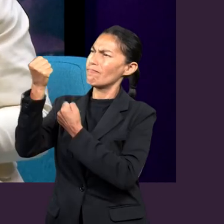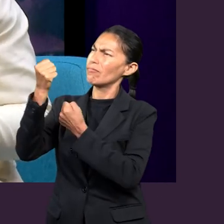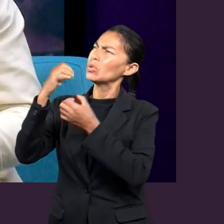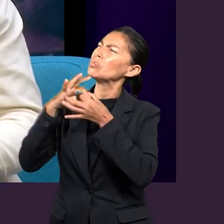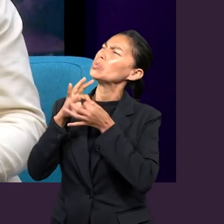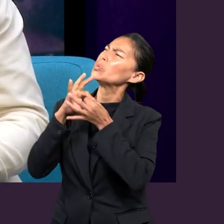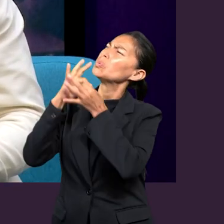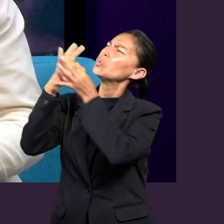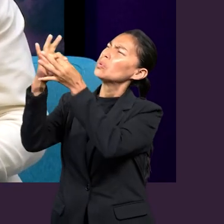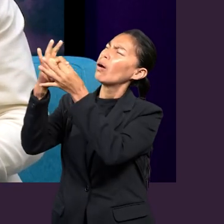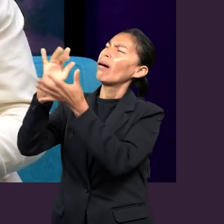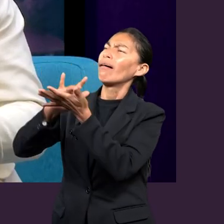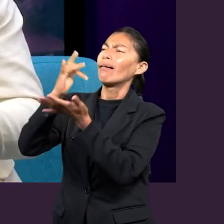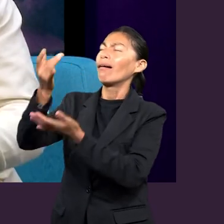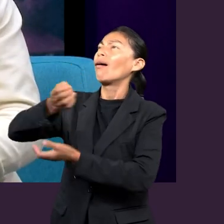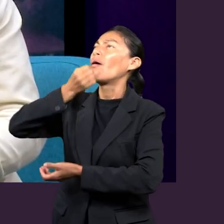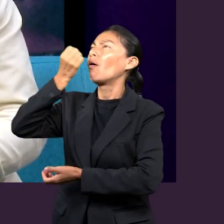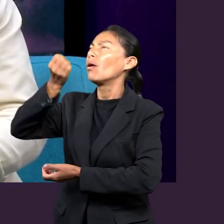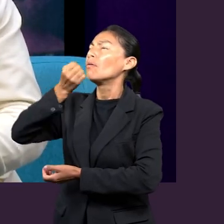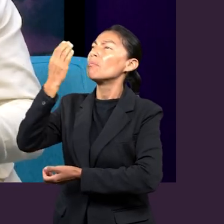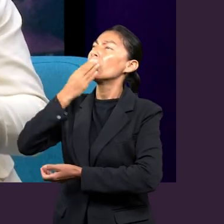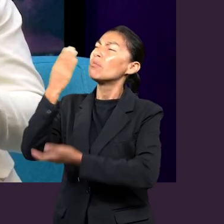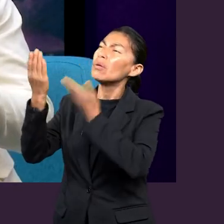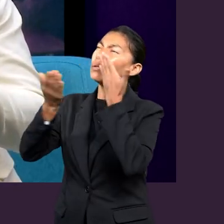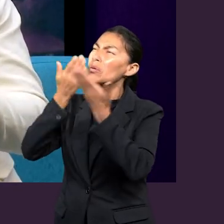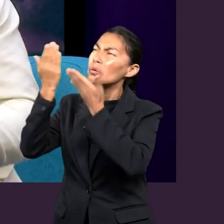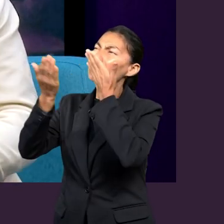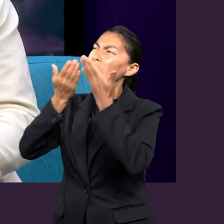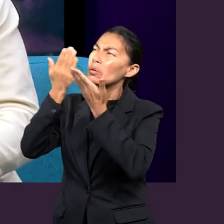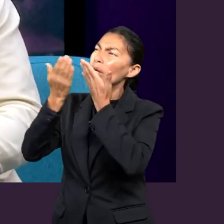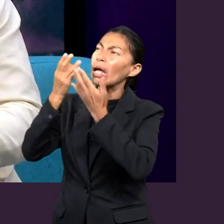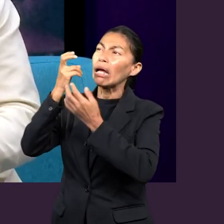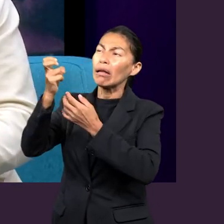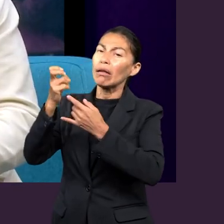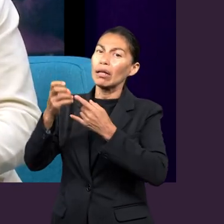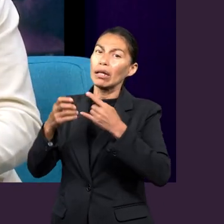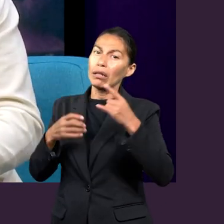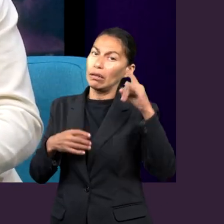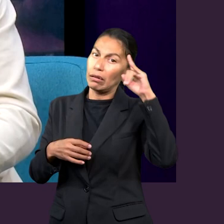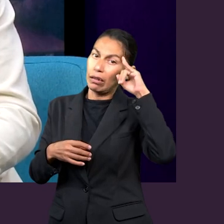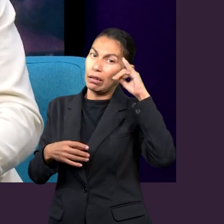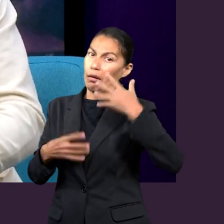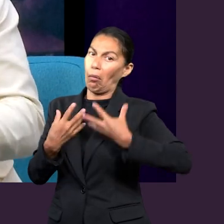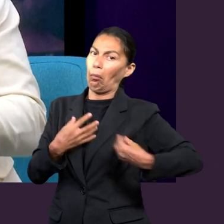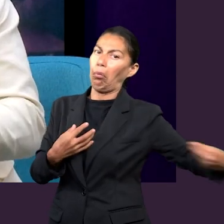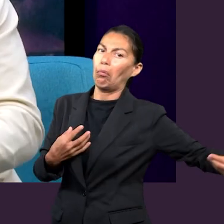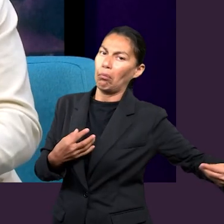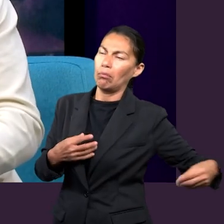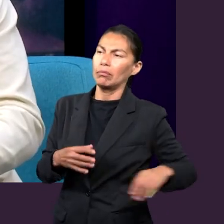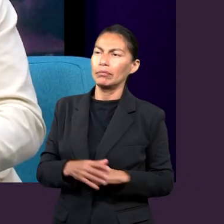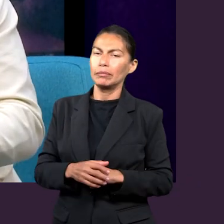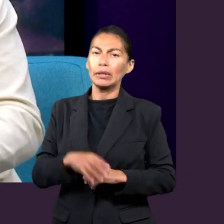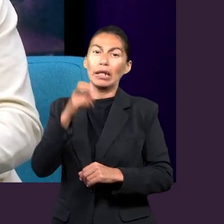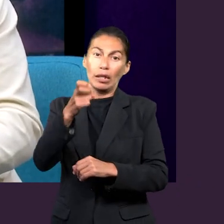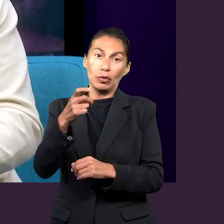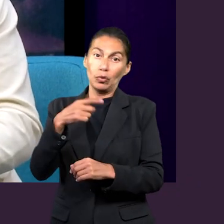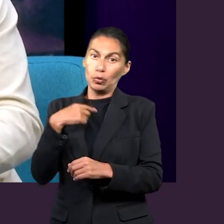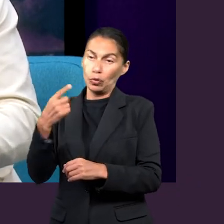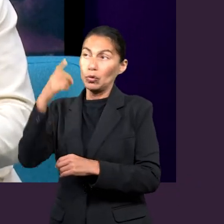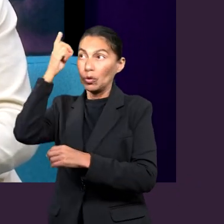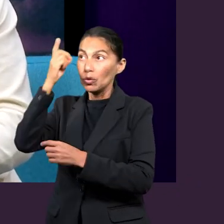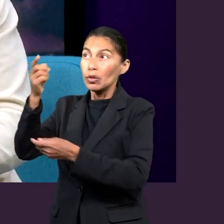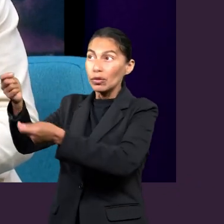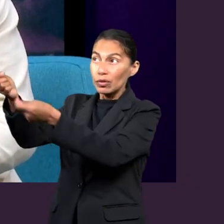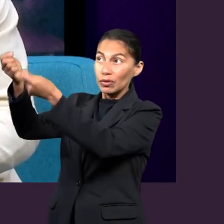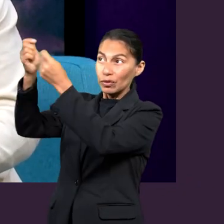fortalecernos nosotros mismos mediante la oración y el estudio de la palabra de Dios. Estas son nuestras armas que Dios nos ha dejado